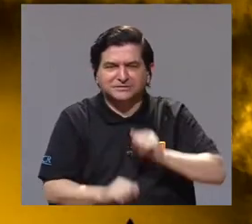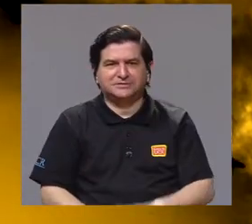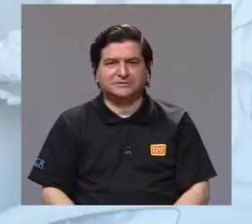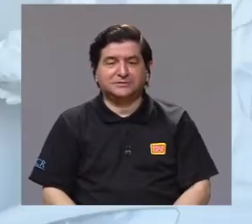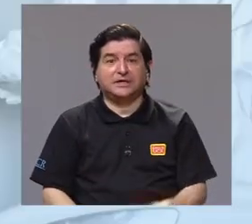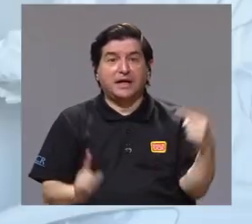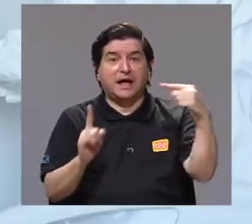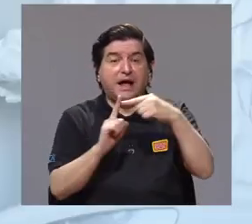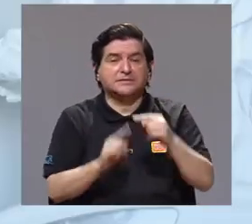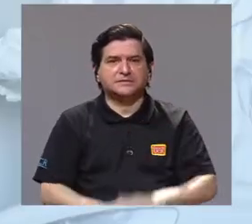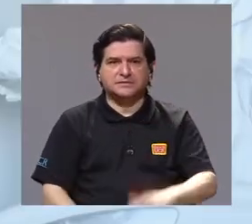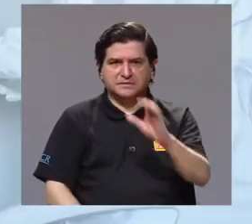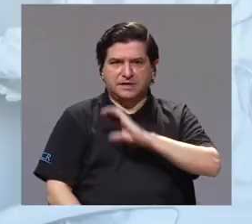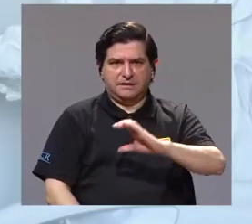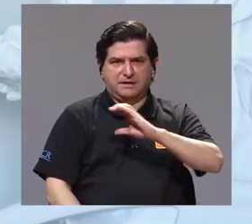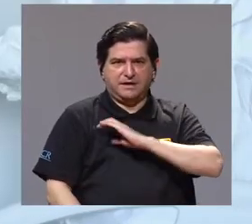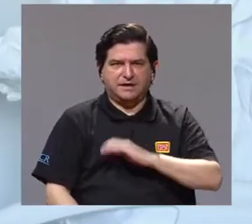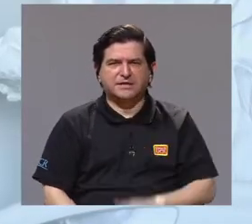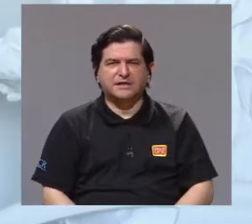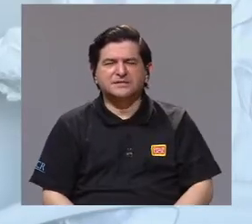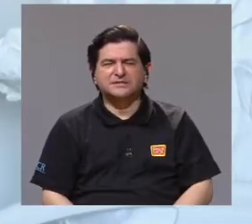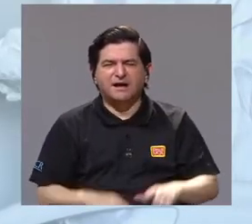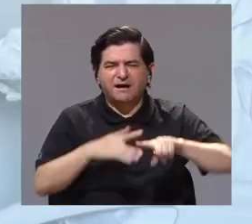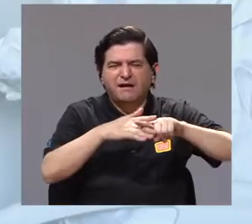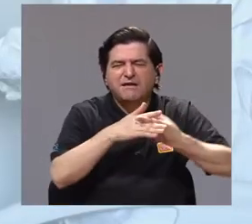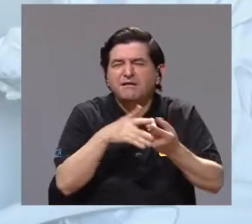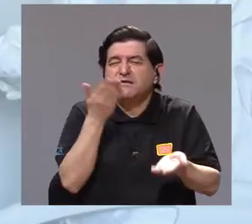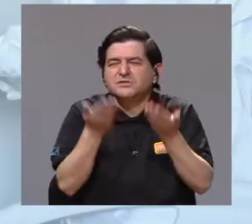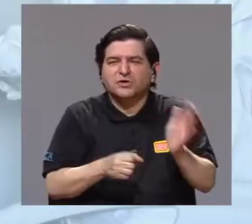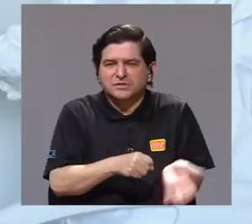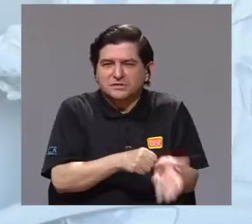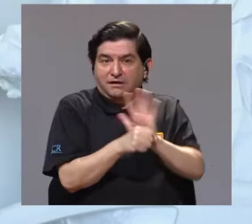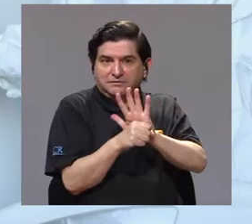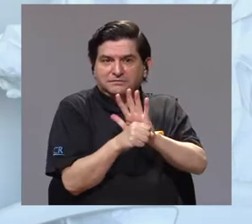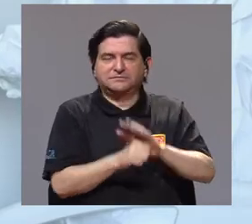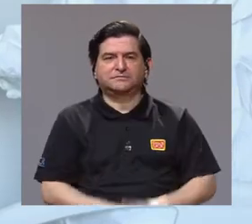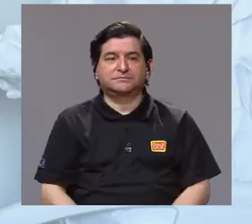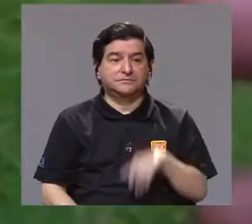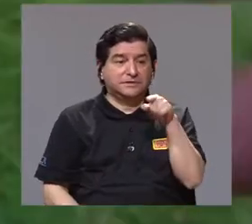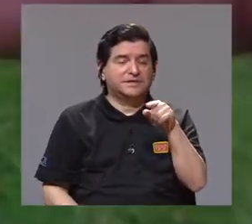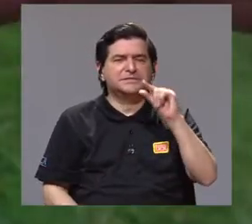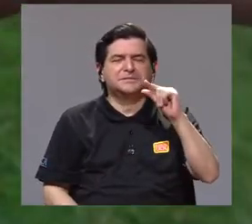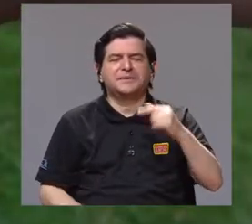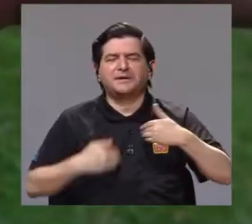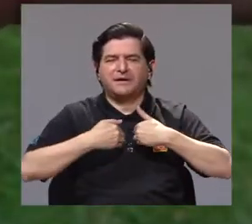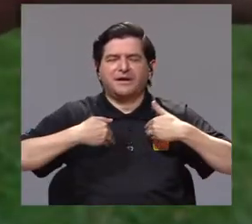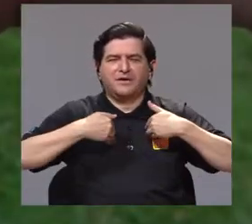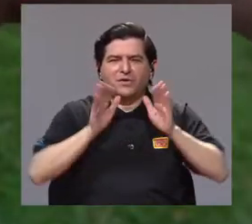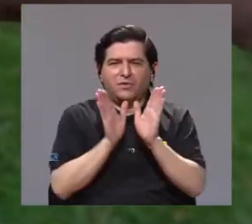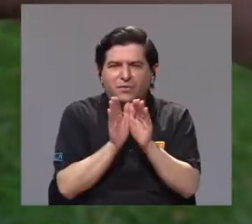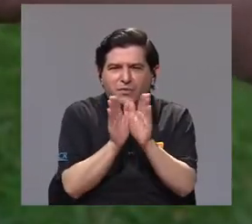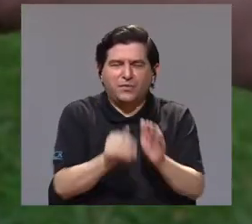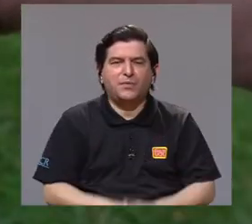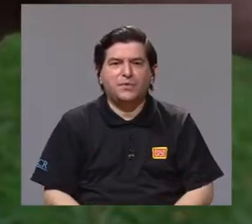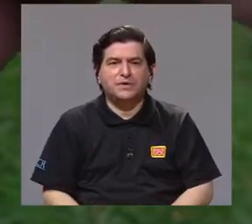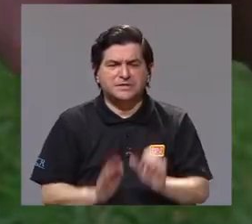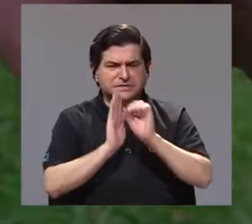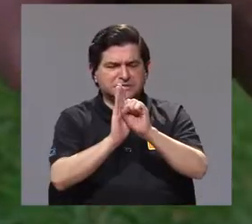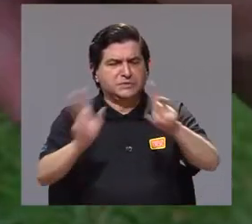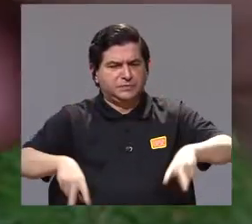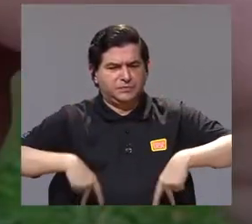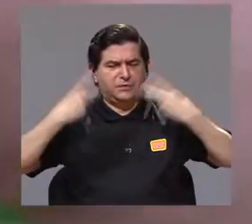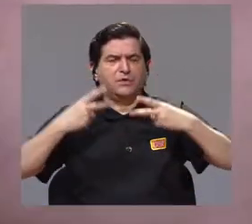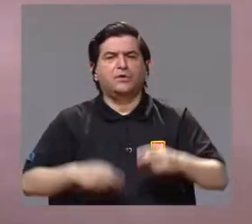rodean, e incluso por atribuirle el dudoso origen del coronavirus, este pequeño mamífero volador